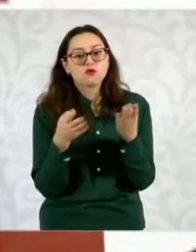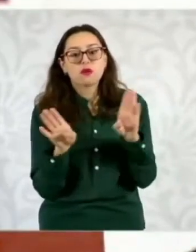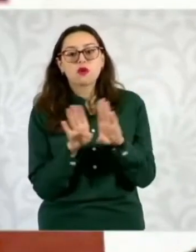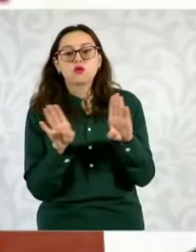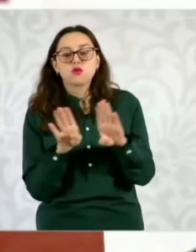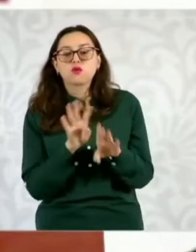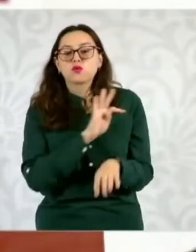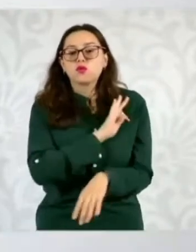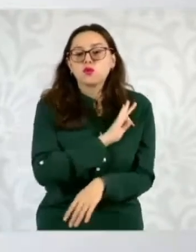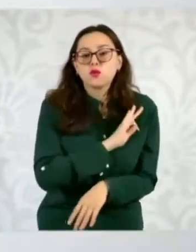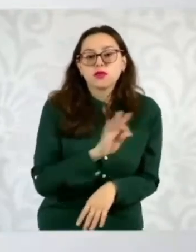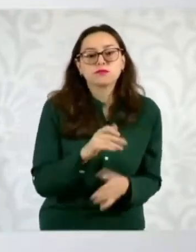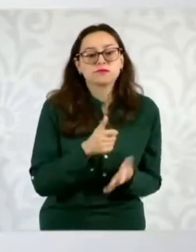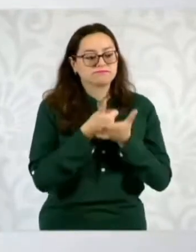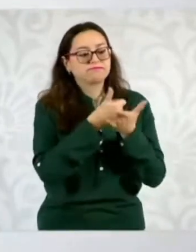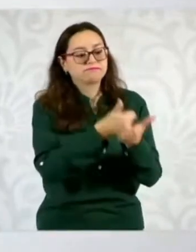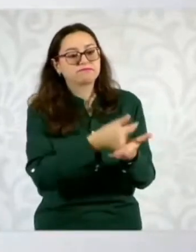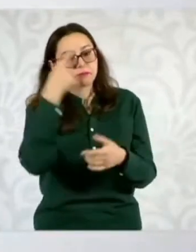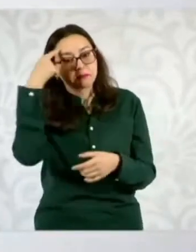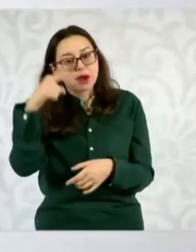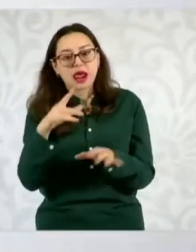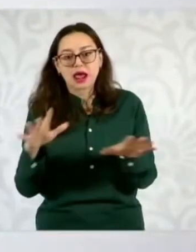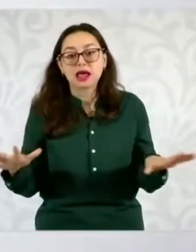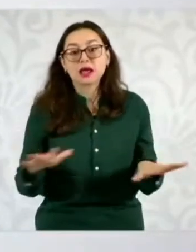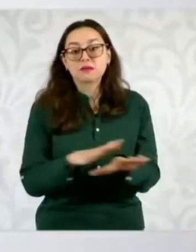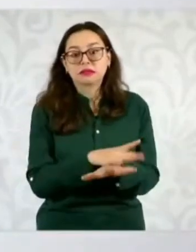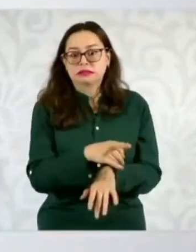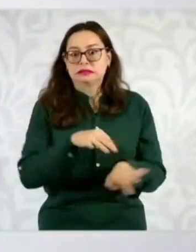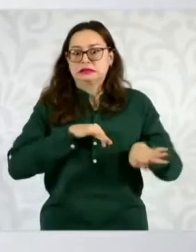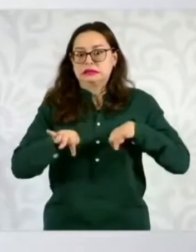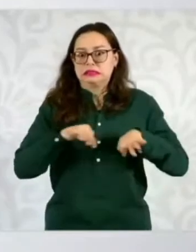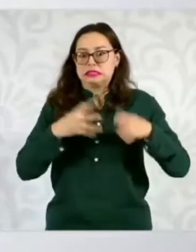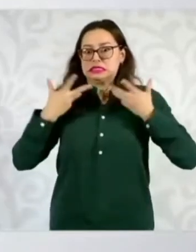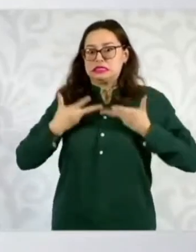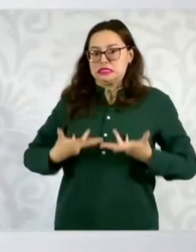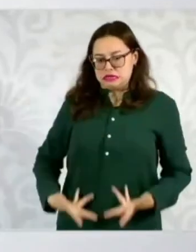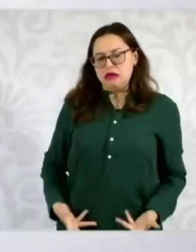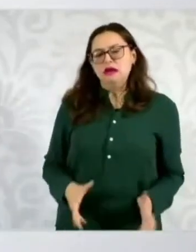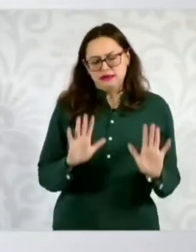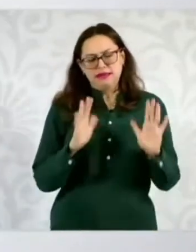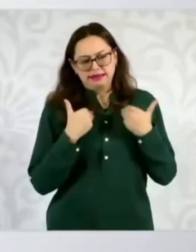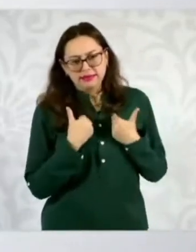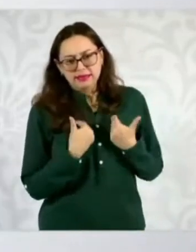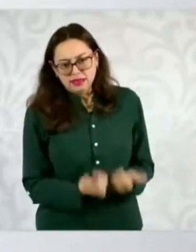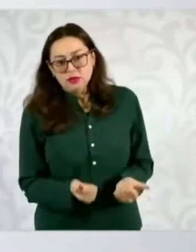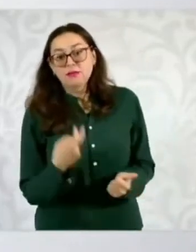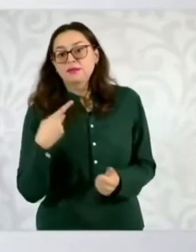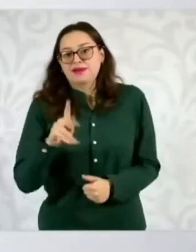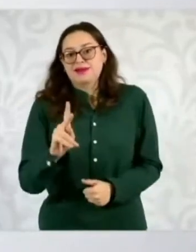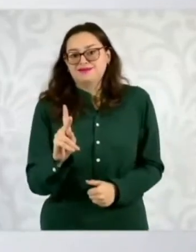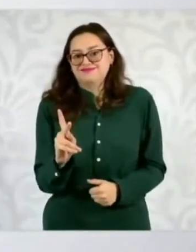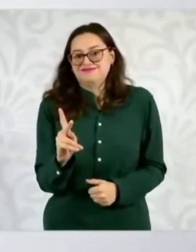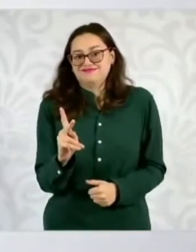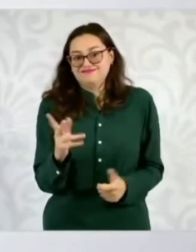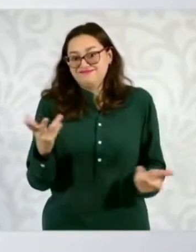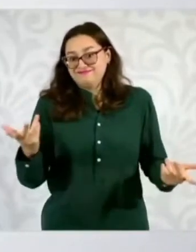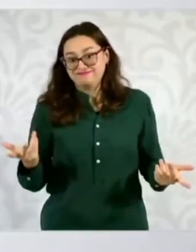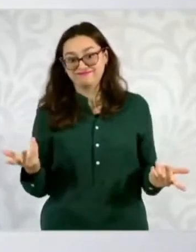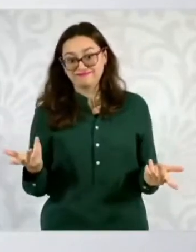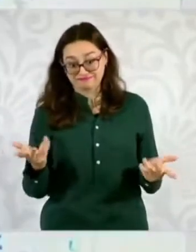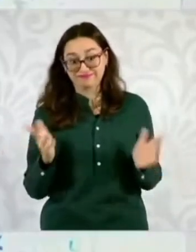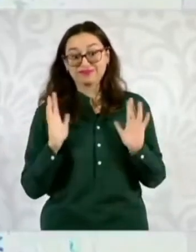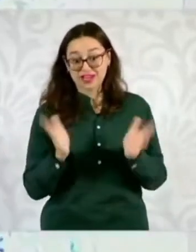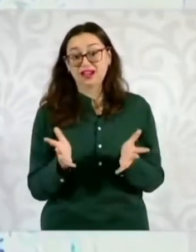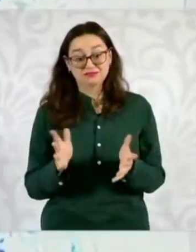orientación distinta para que también la gente no se quede sin empleo. Pero me parece que es